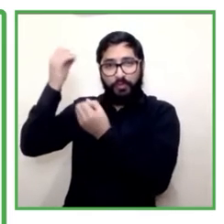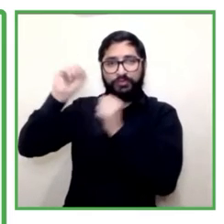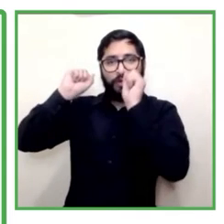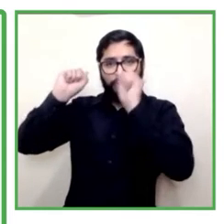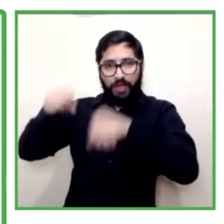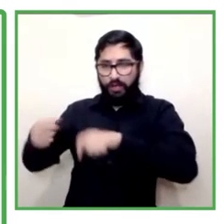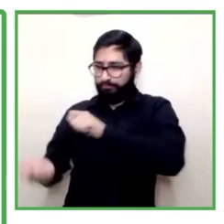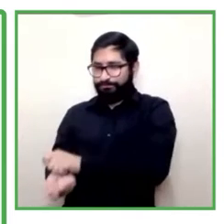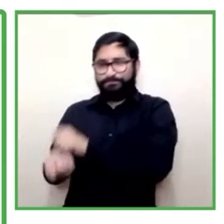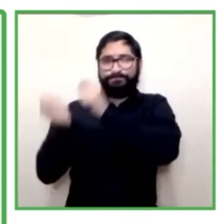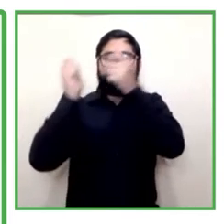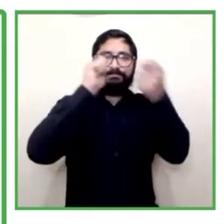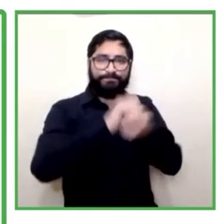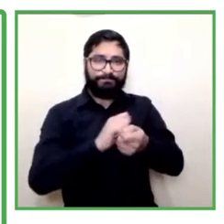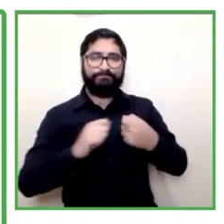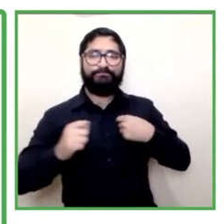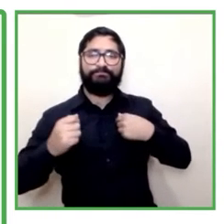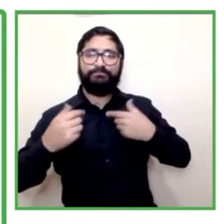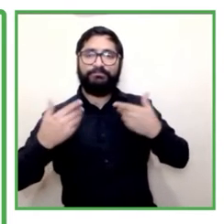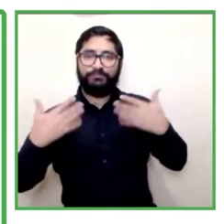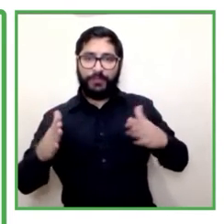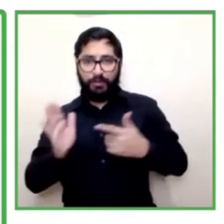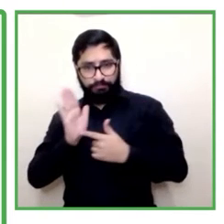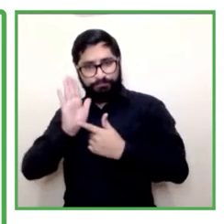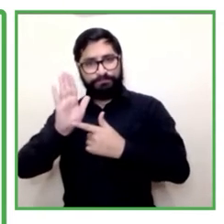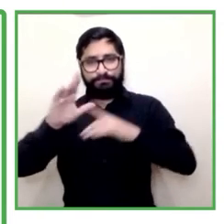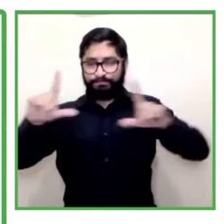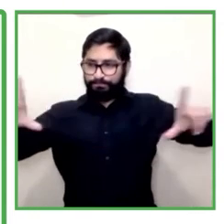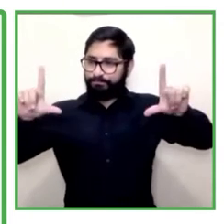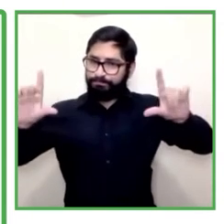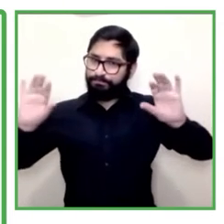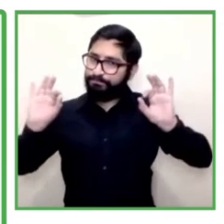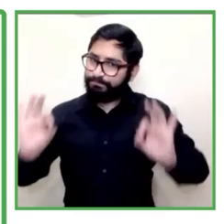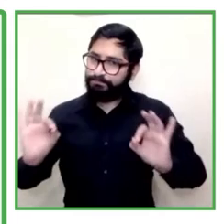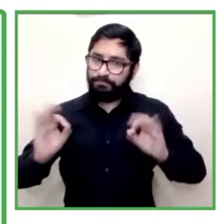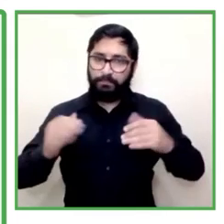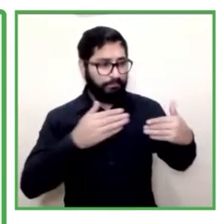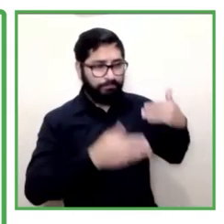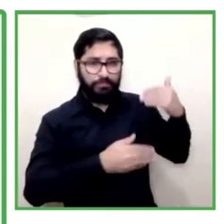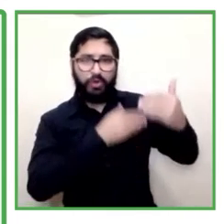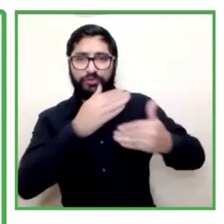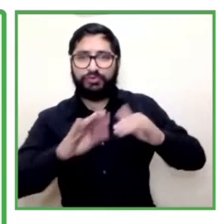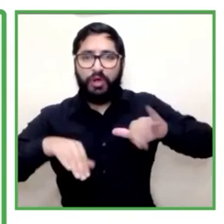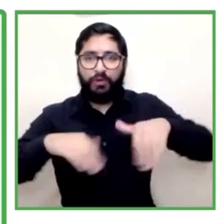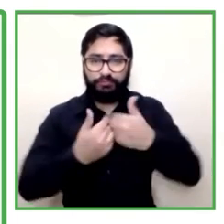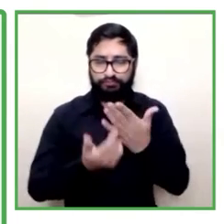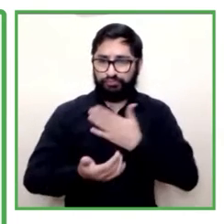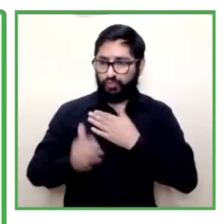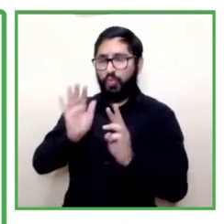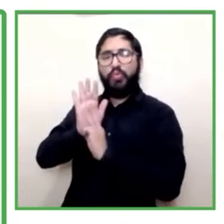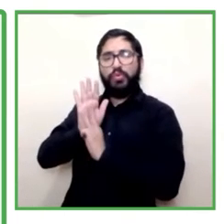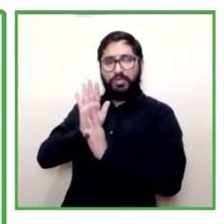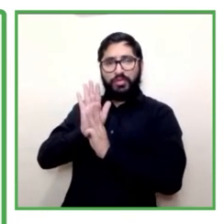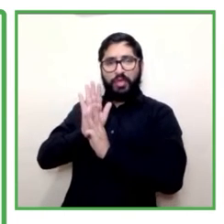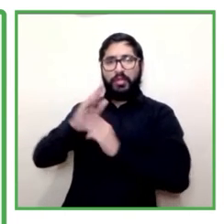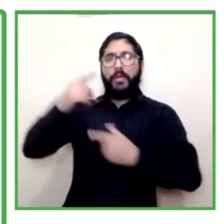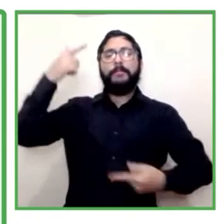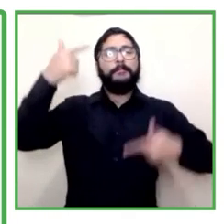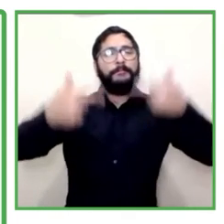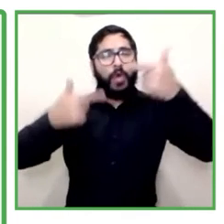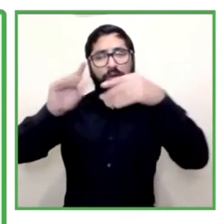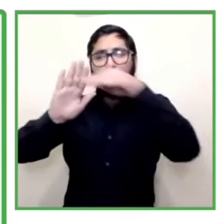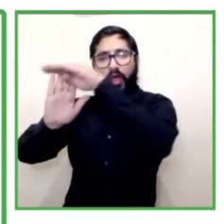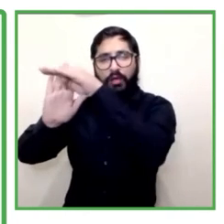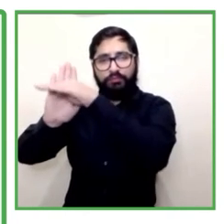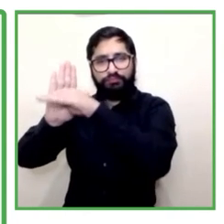procesos y procedimientos que impulsa la entidad. La política y sus aportes en las prácticas de inclusión. ¿Cómo la entidad ha